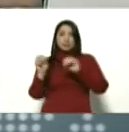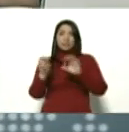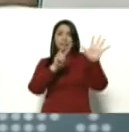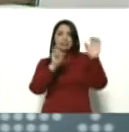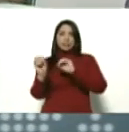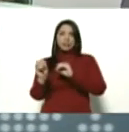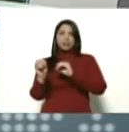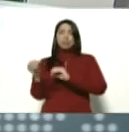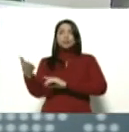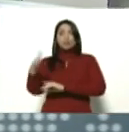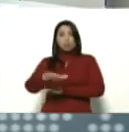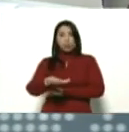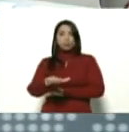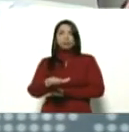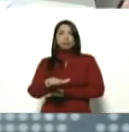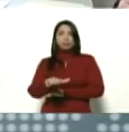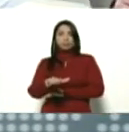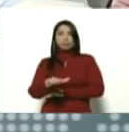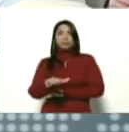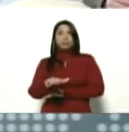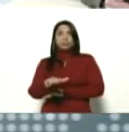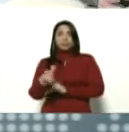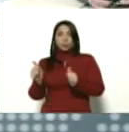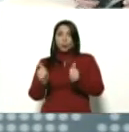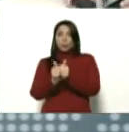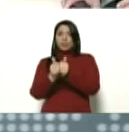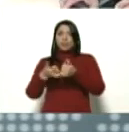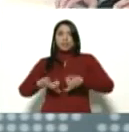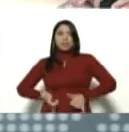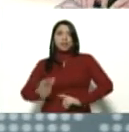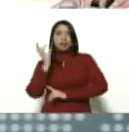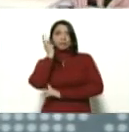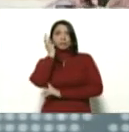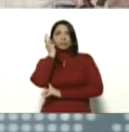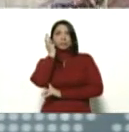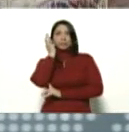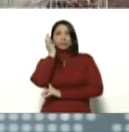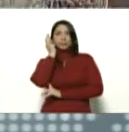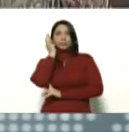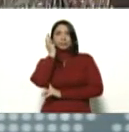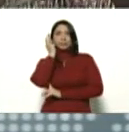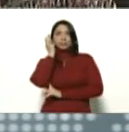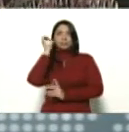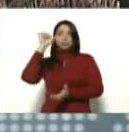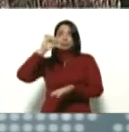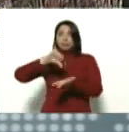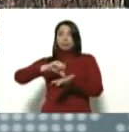murió en compañía de su hija en Madrid.